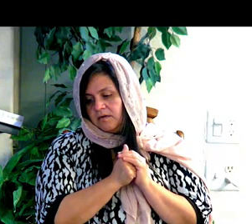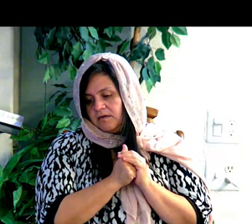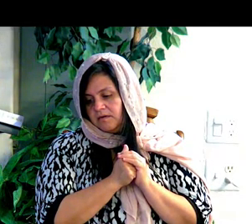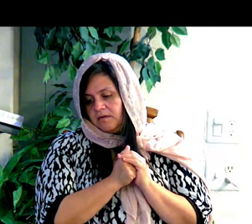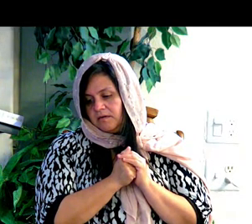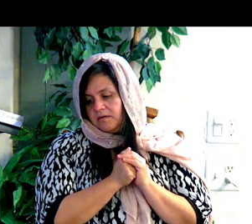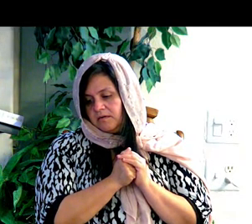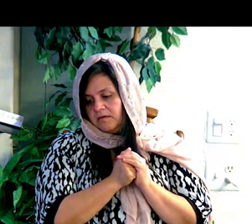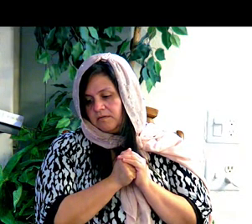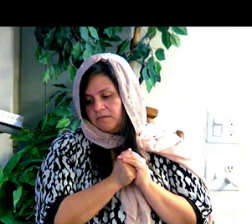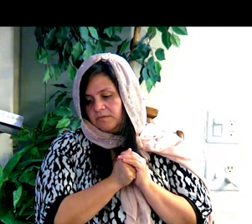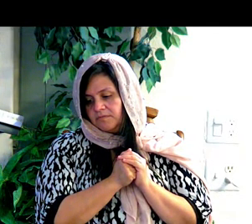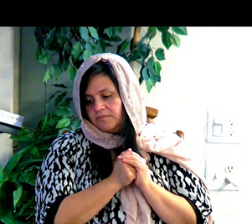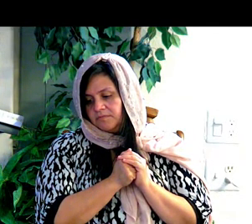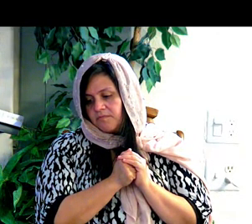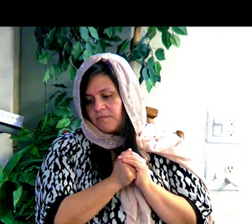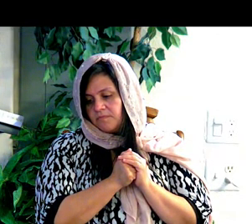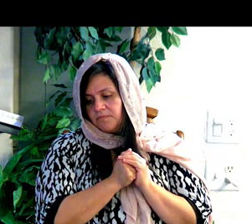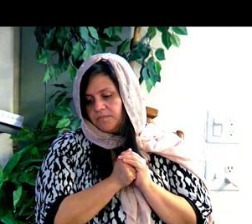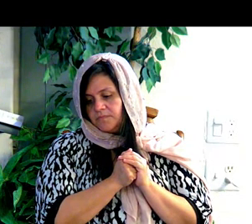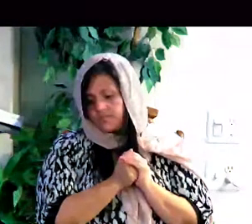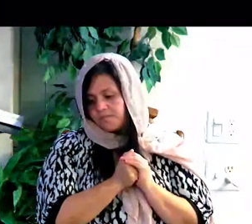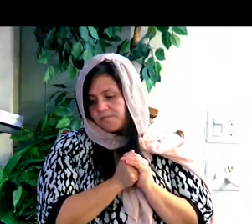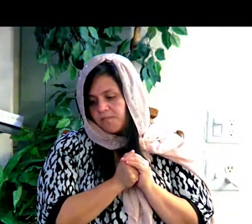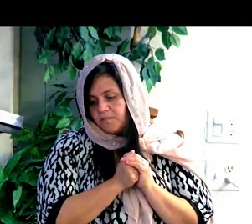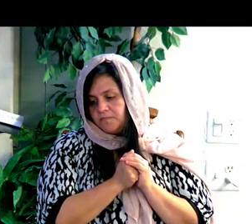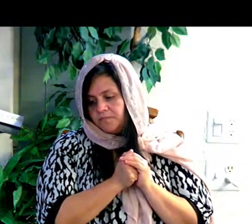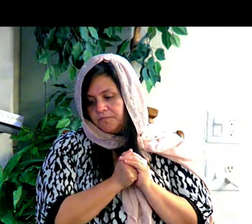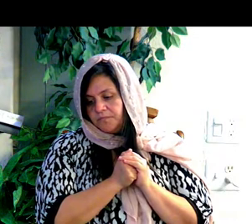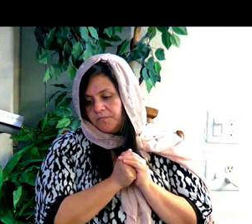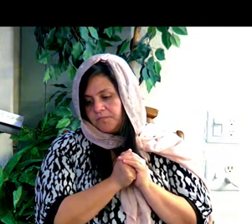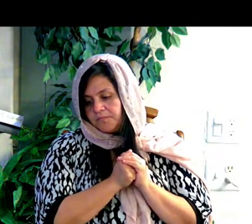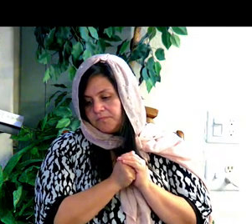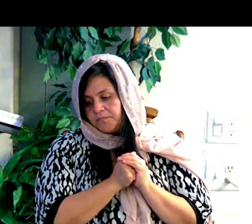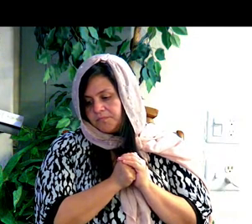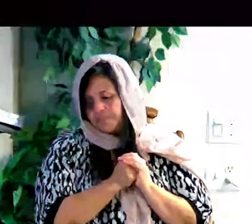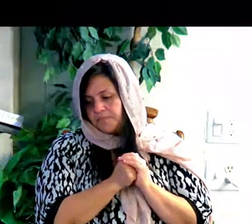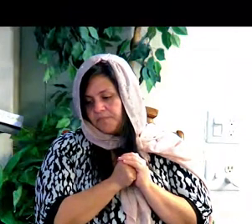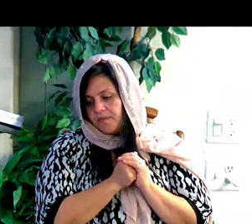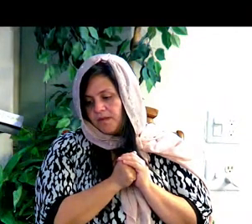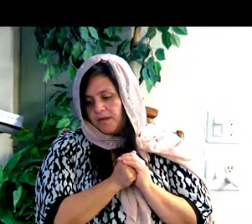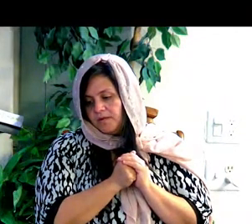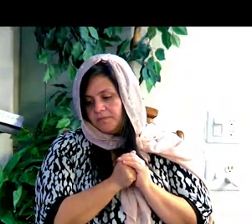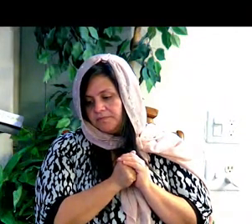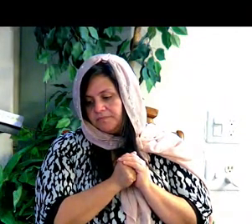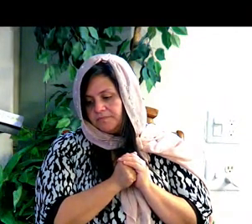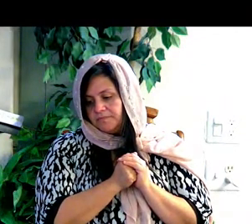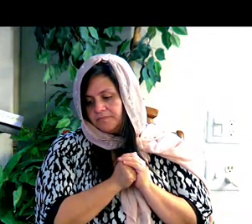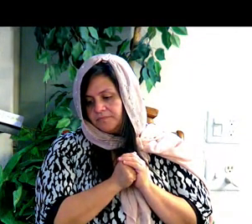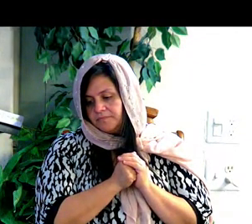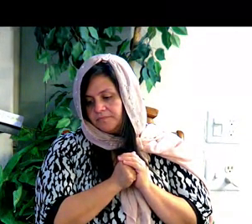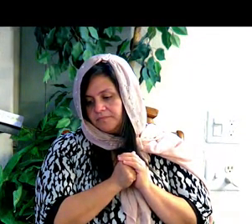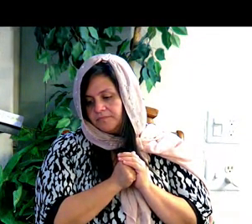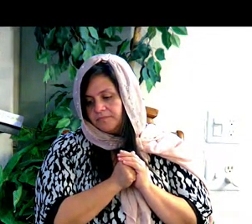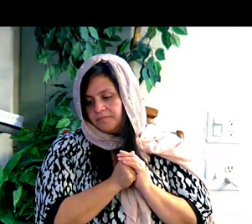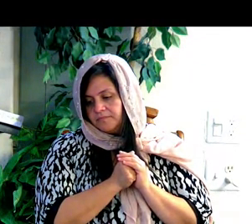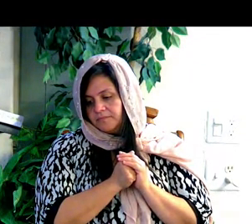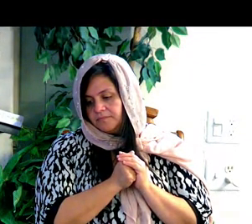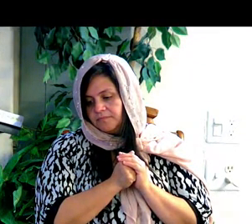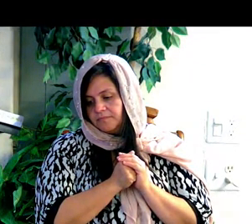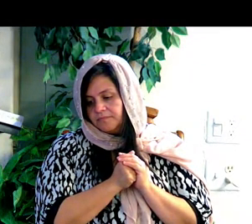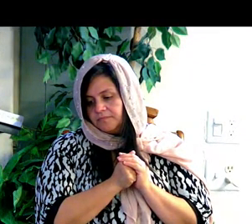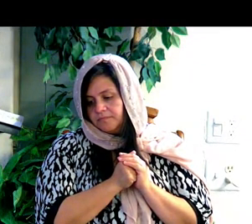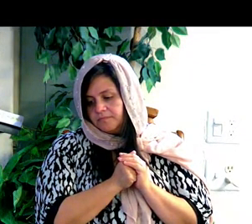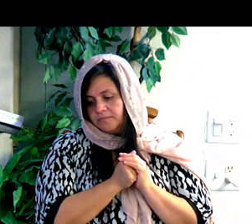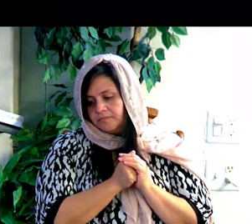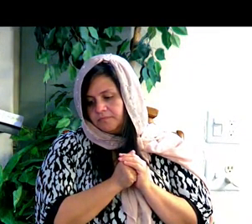justicia en la tierra. En sus días será salvo, Judah, e Israel morará seguro, y este es su